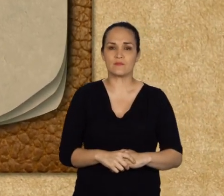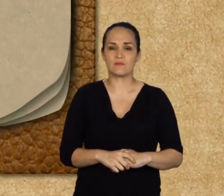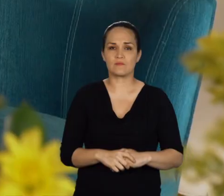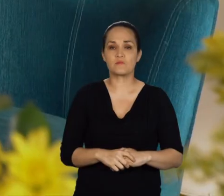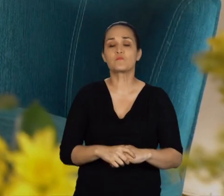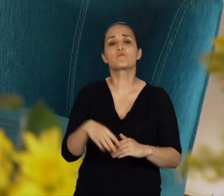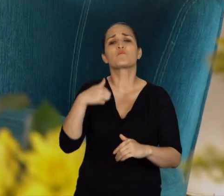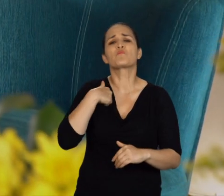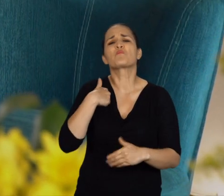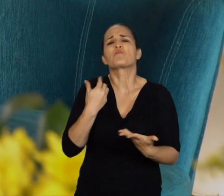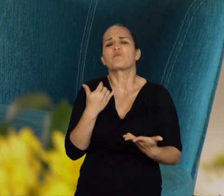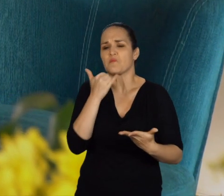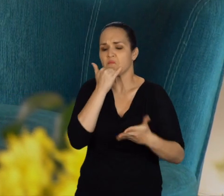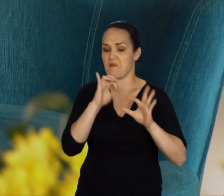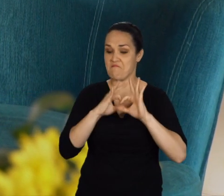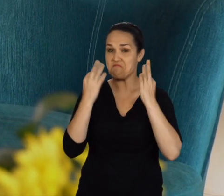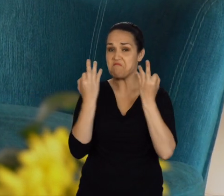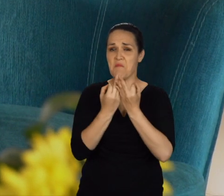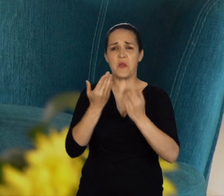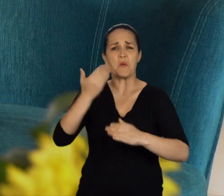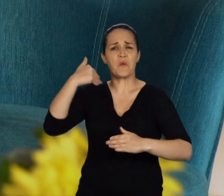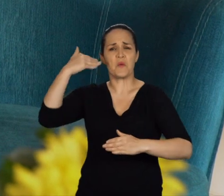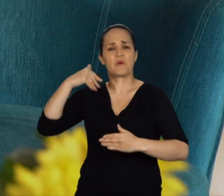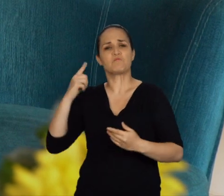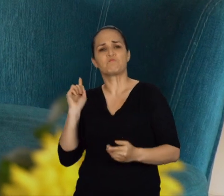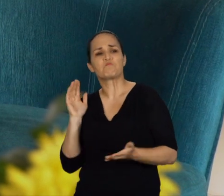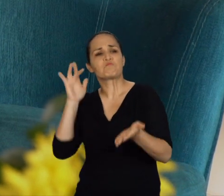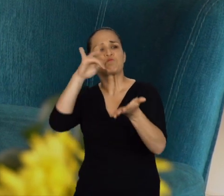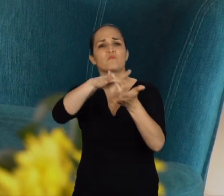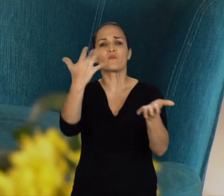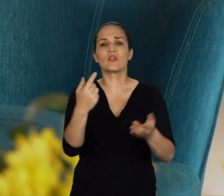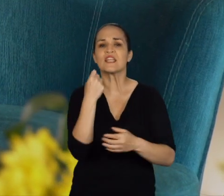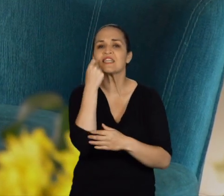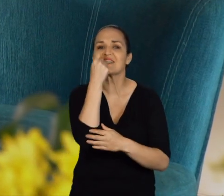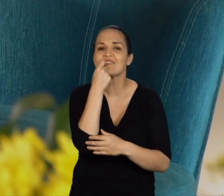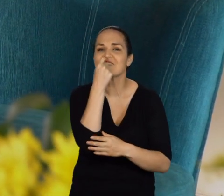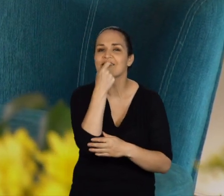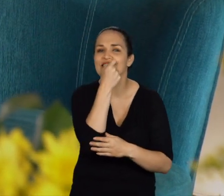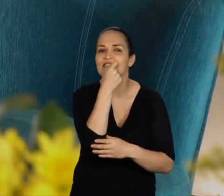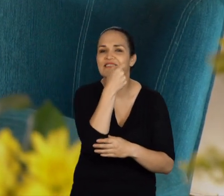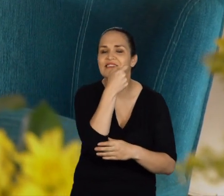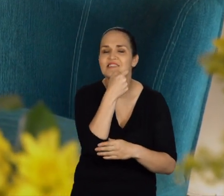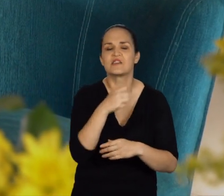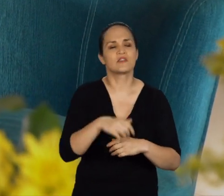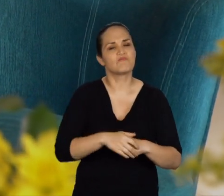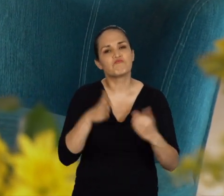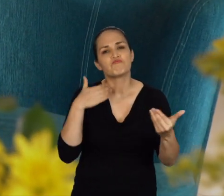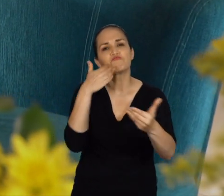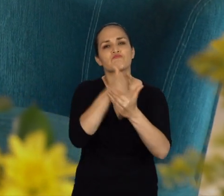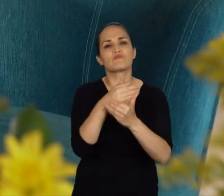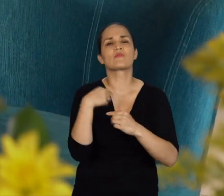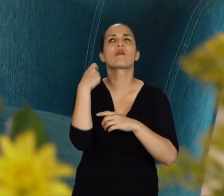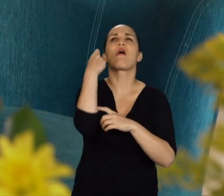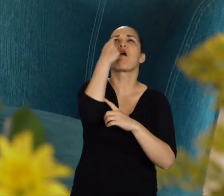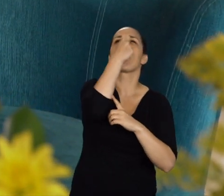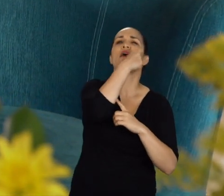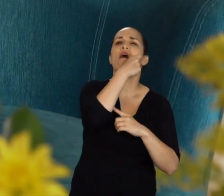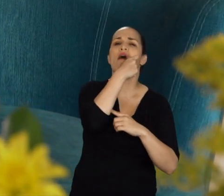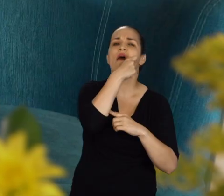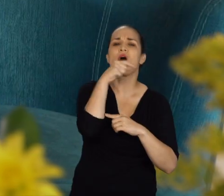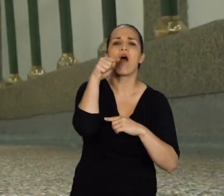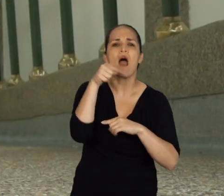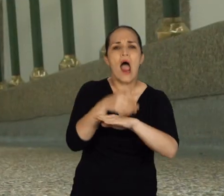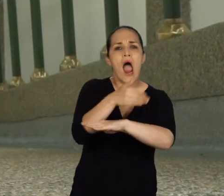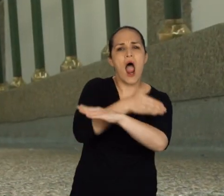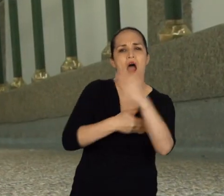Nosotros nos sometimos a un tratamiento de ortodoncia, entonces en los análisis previos me empezó a surgir un